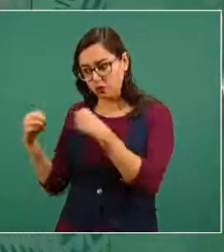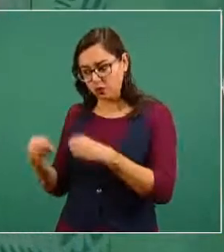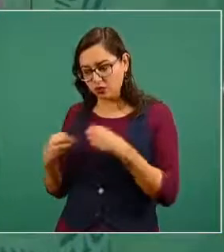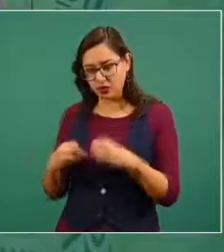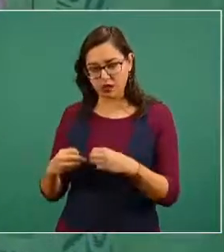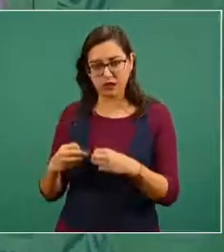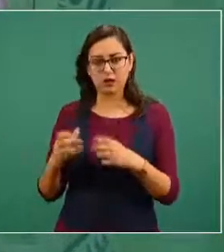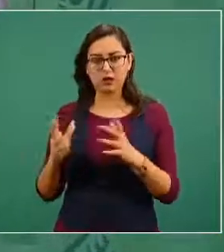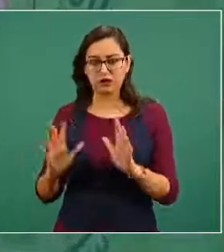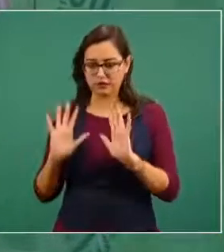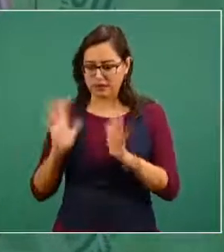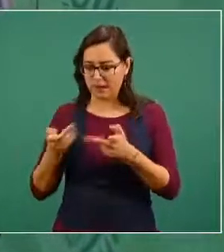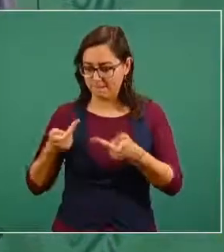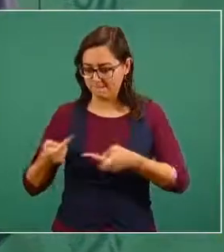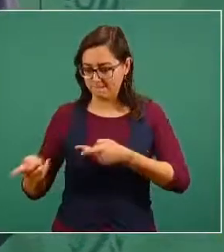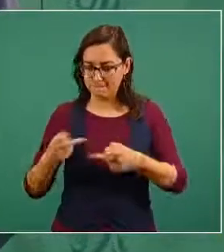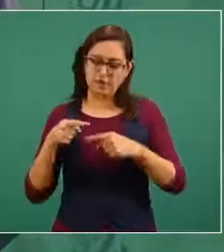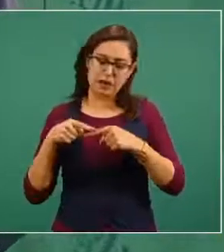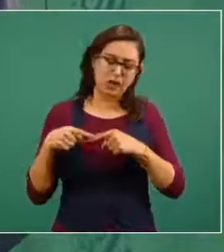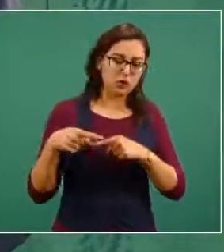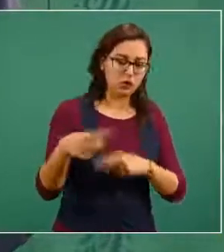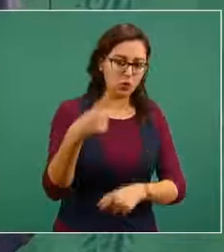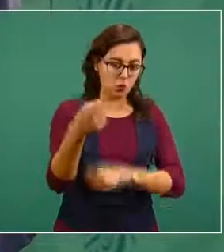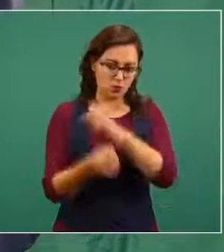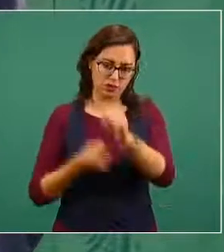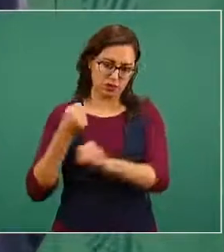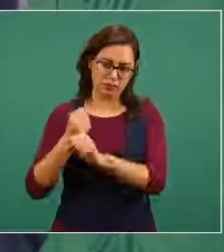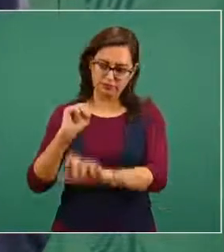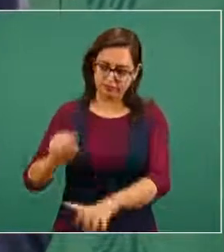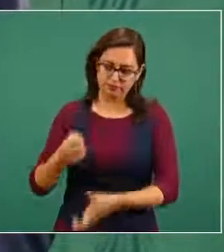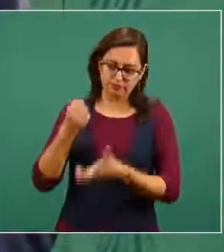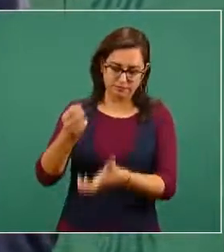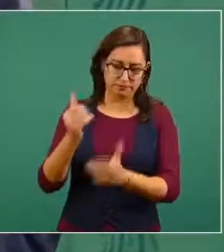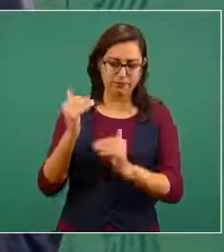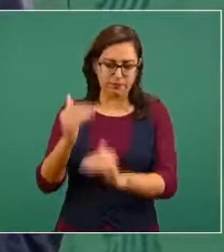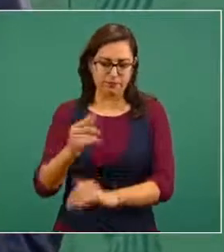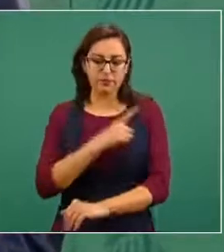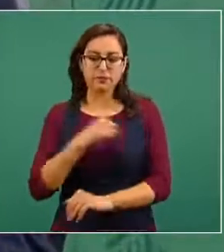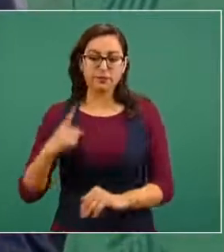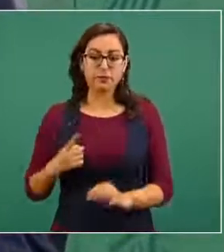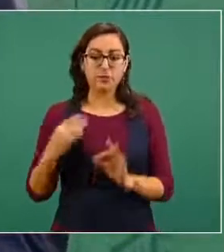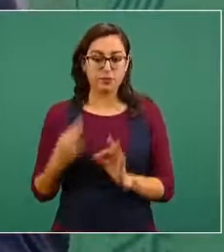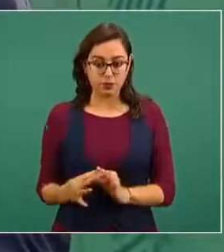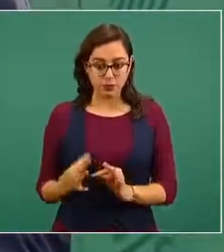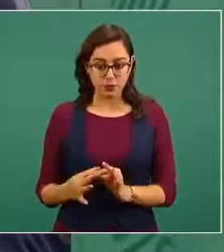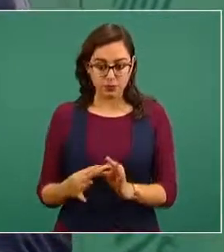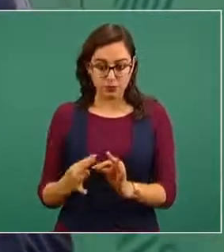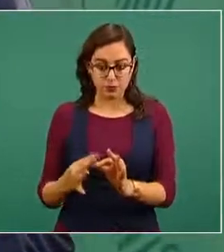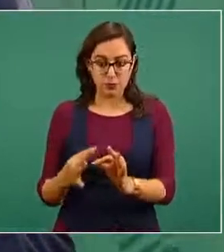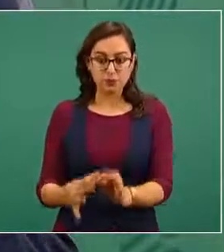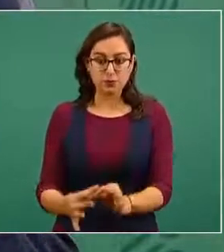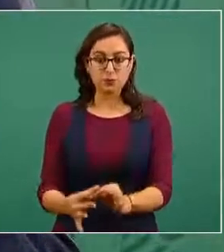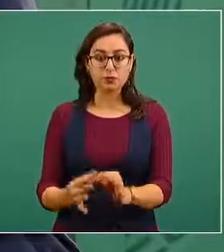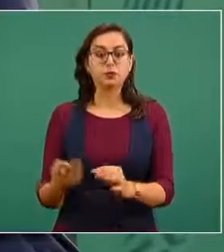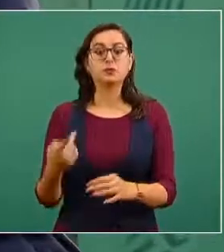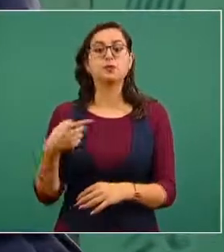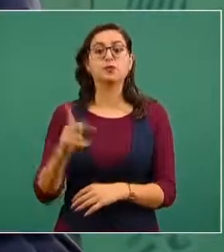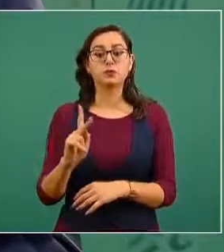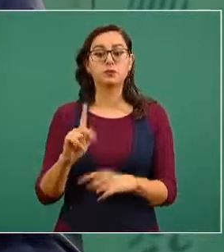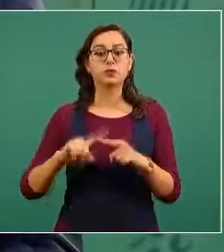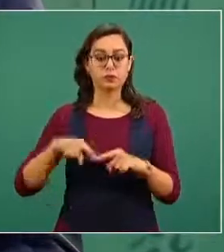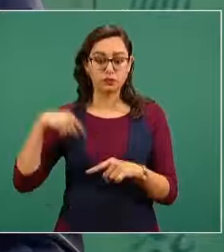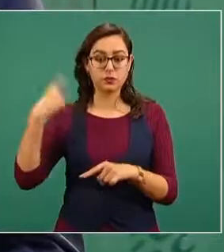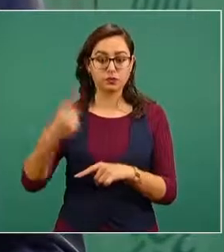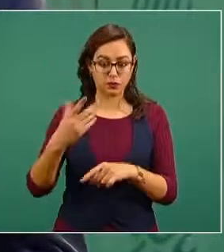elaboró el plan y se tiene el presupuesto y se tiene que cumplir con lo que ya se programó puede